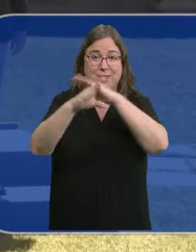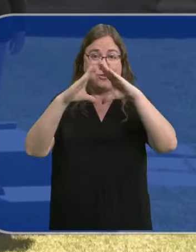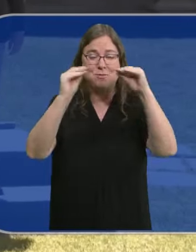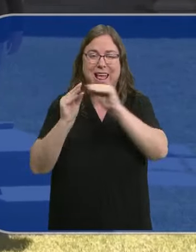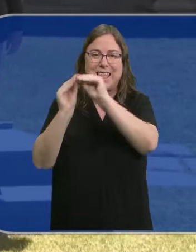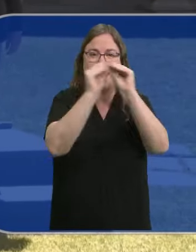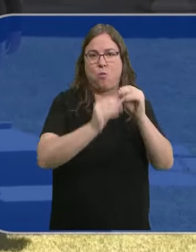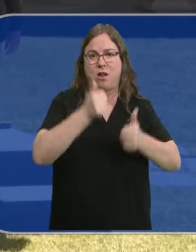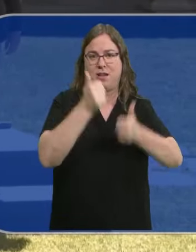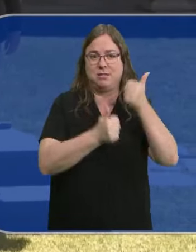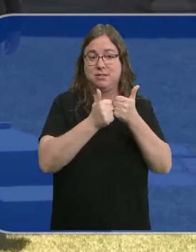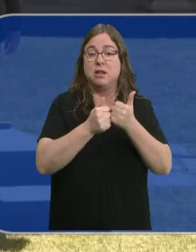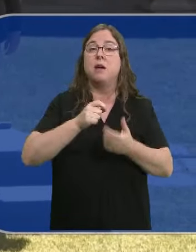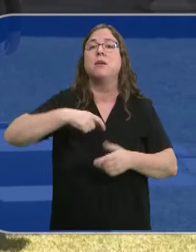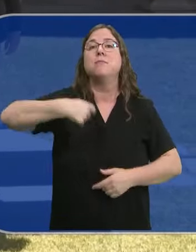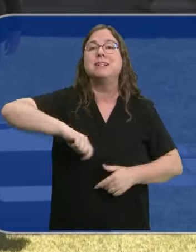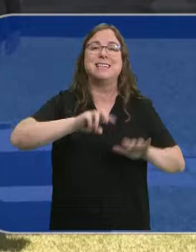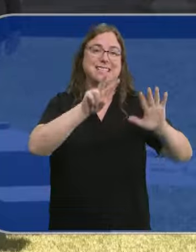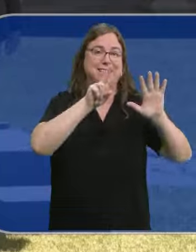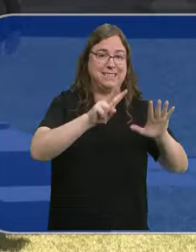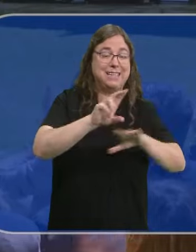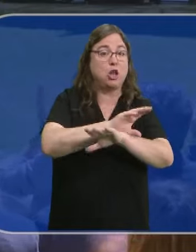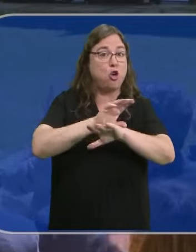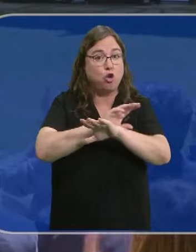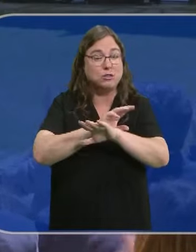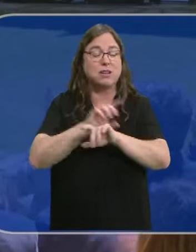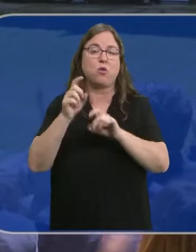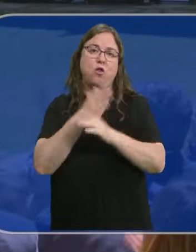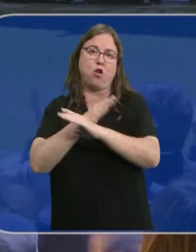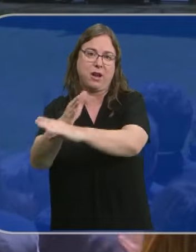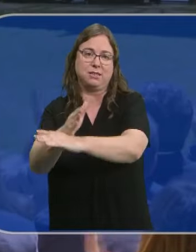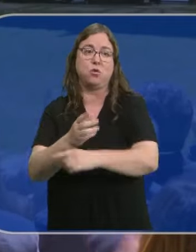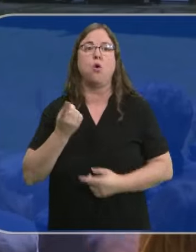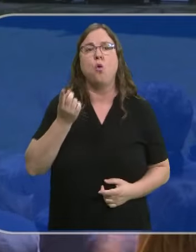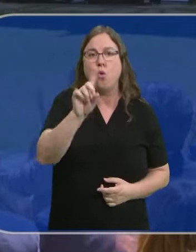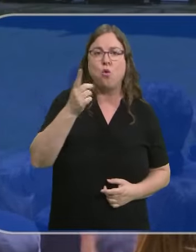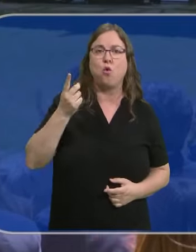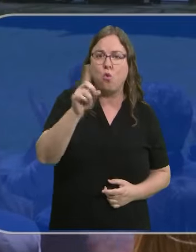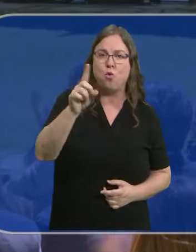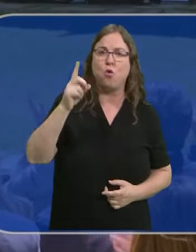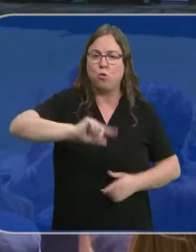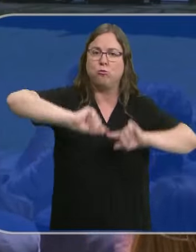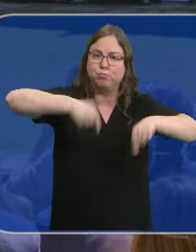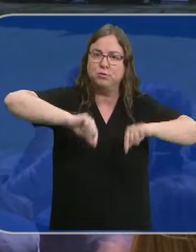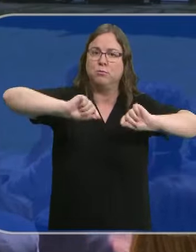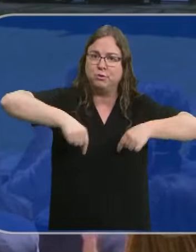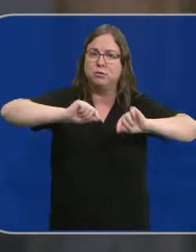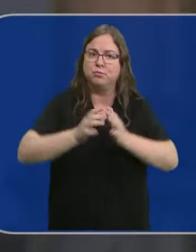presidentes de siete de esas comunidades y los consejeros de educación del resto, que uno a uno han ido suscribiendo el acuerdo.